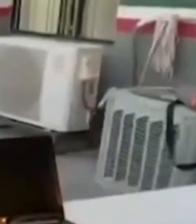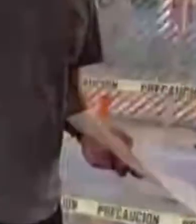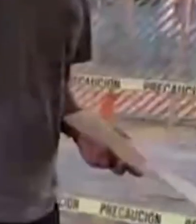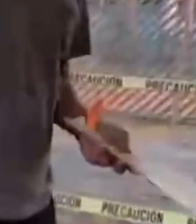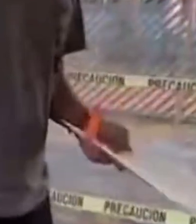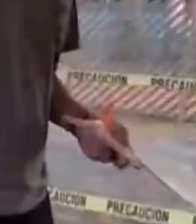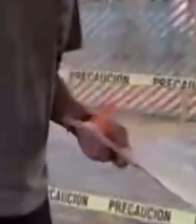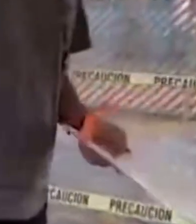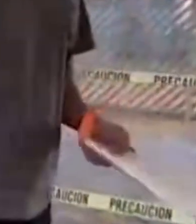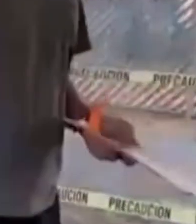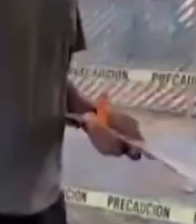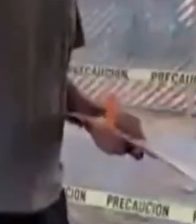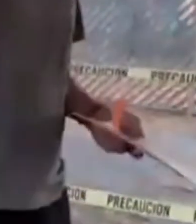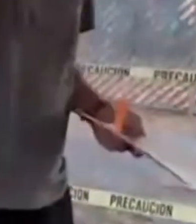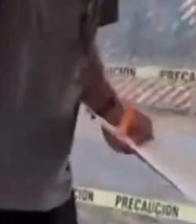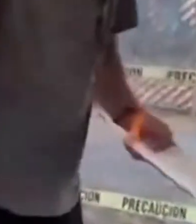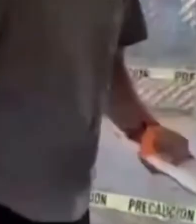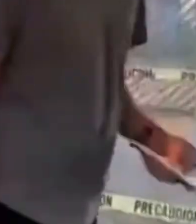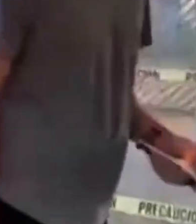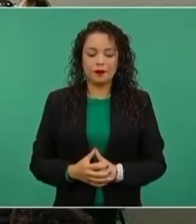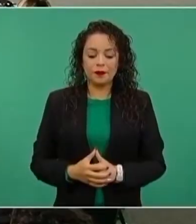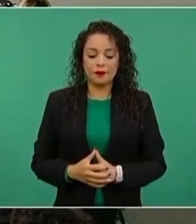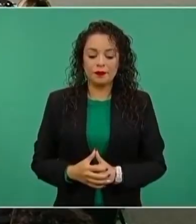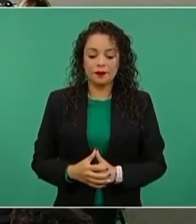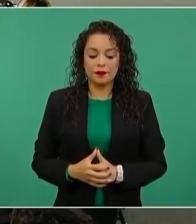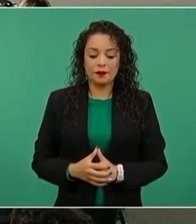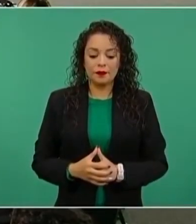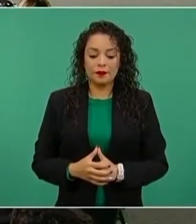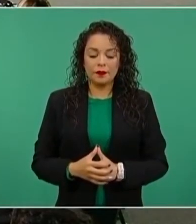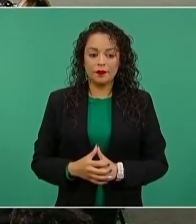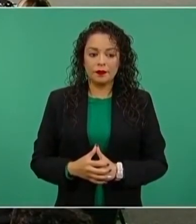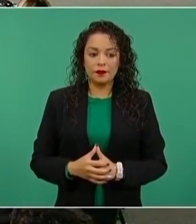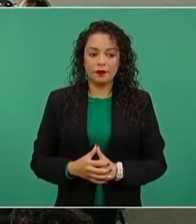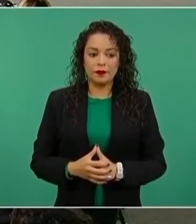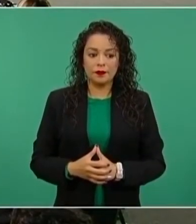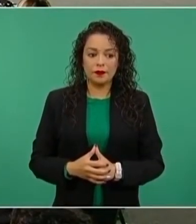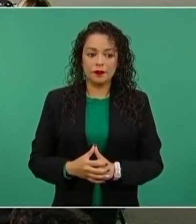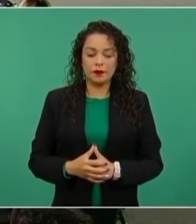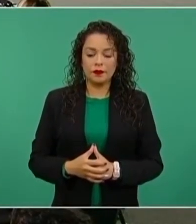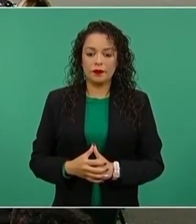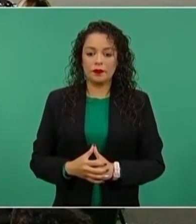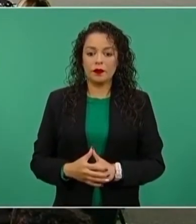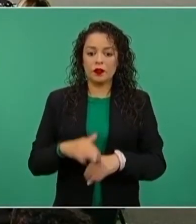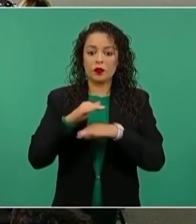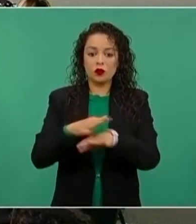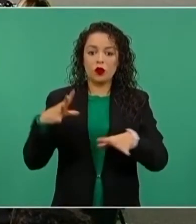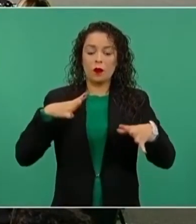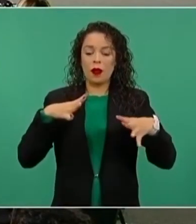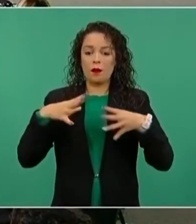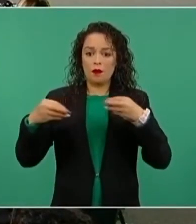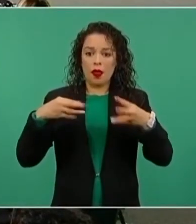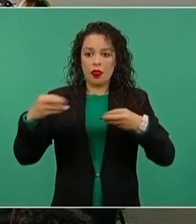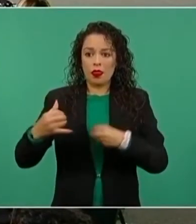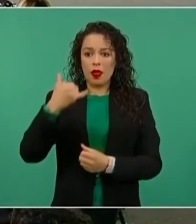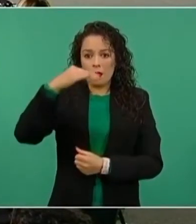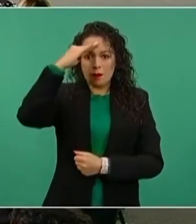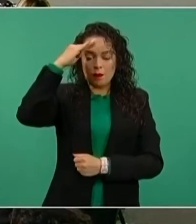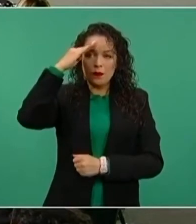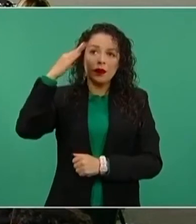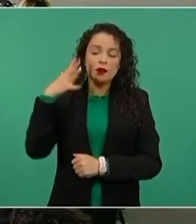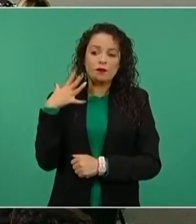propuso el presidente durante su participación en el Consejo de Seguridad de la ONU. Con información de Silvia Silva,